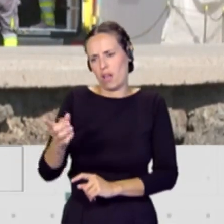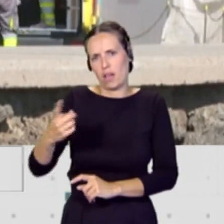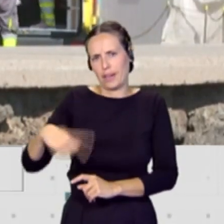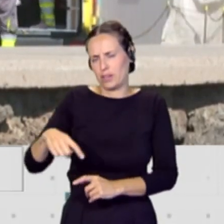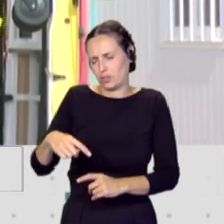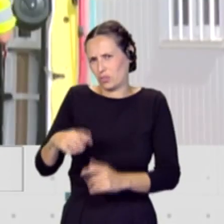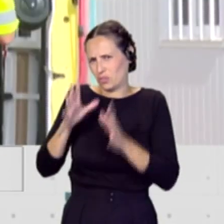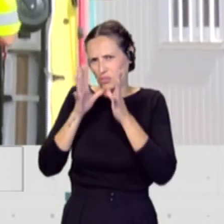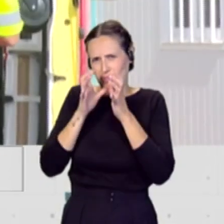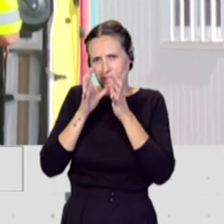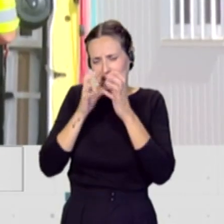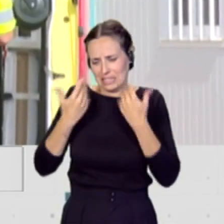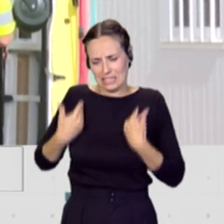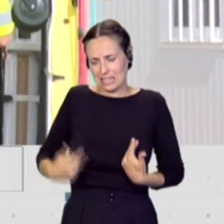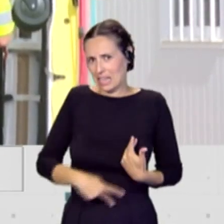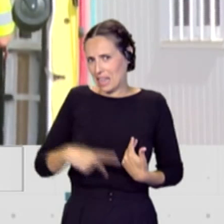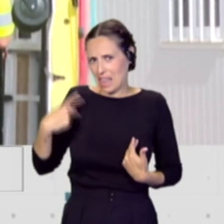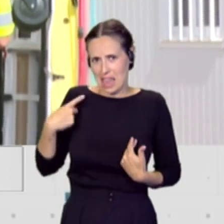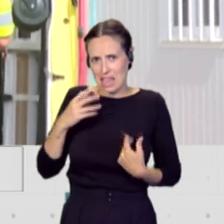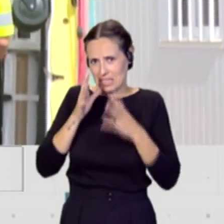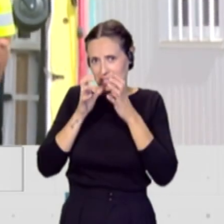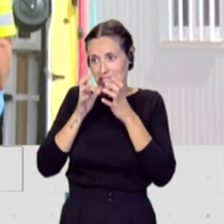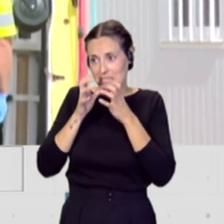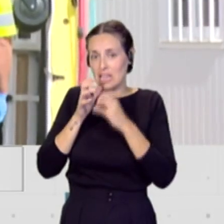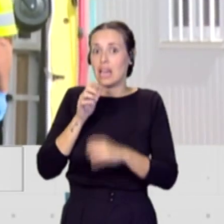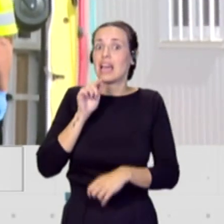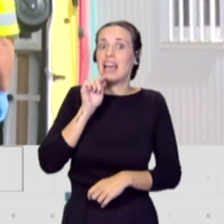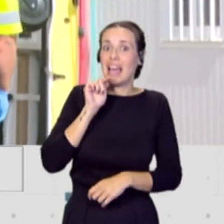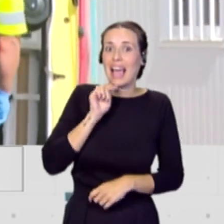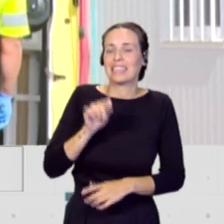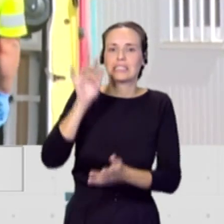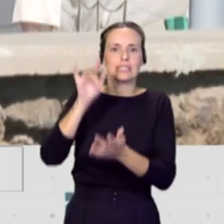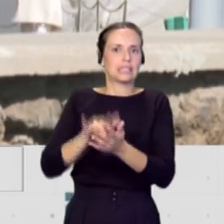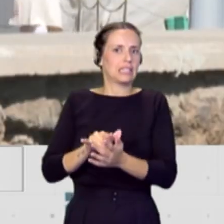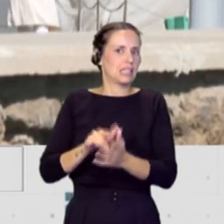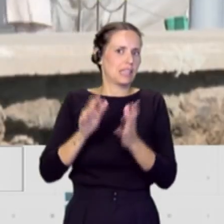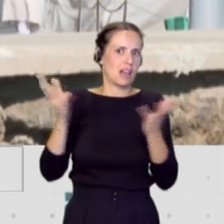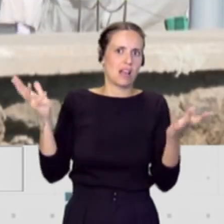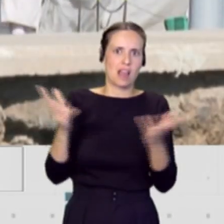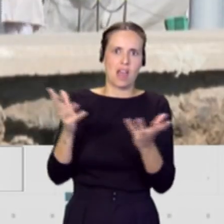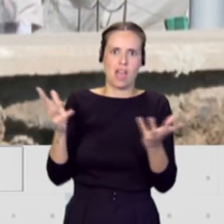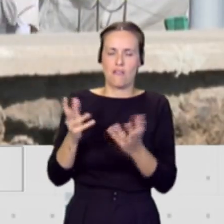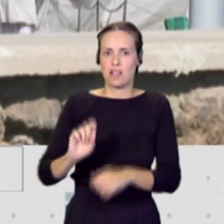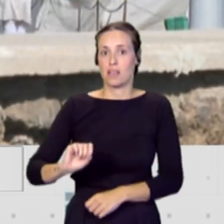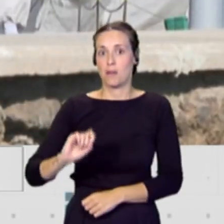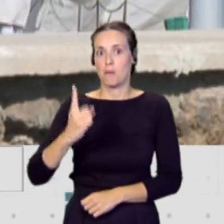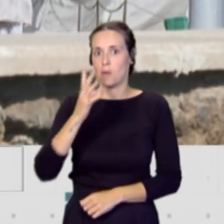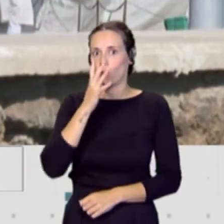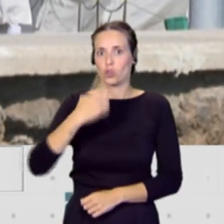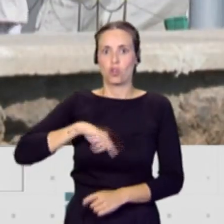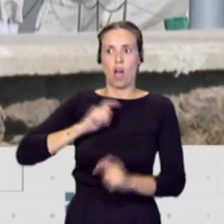depauperados desde el punto de vista del estado general. Esa fue la presión asistencial más importante, que fue cuando sonaron todas las alarmas y se